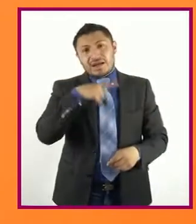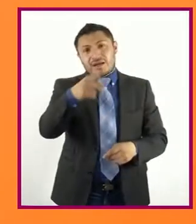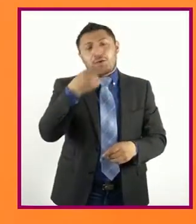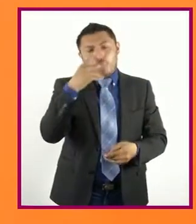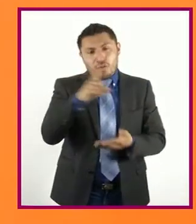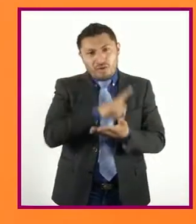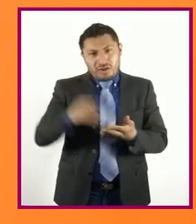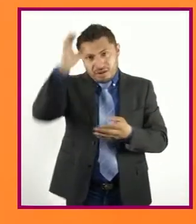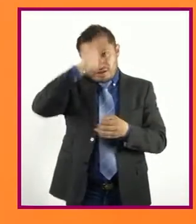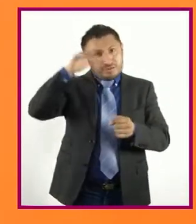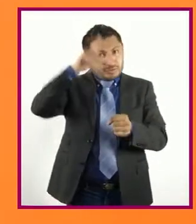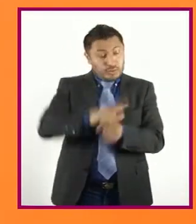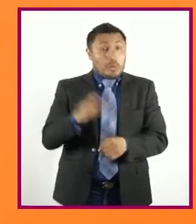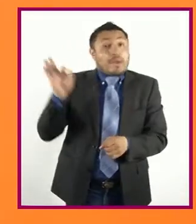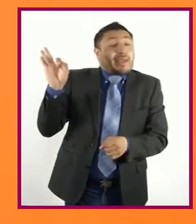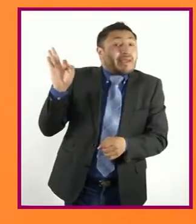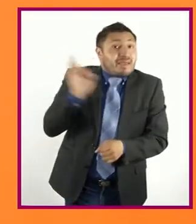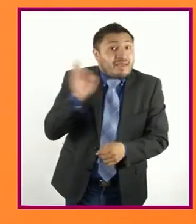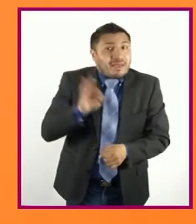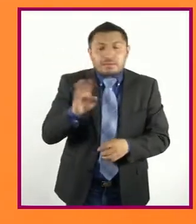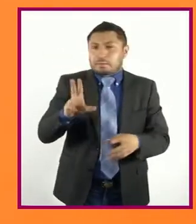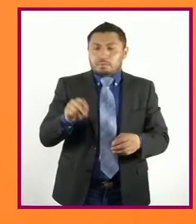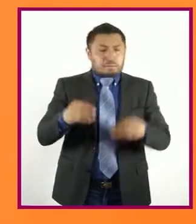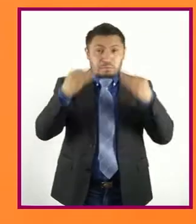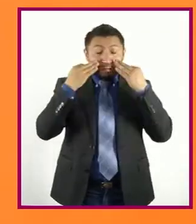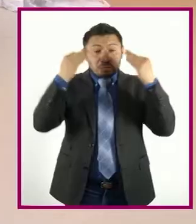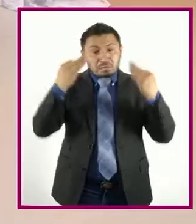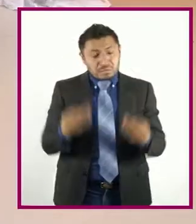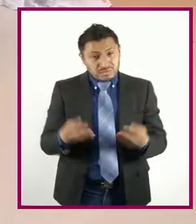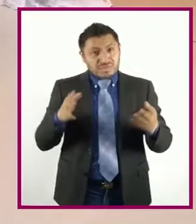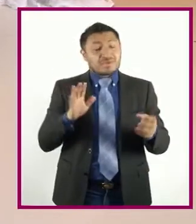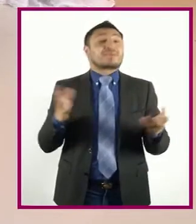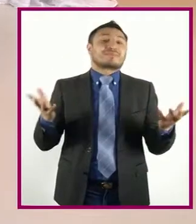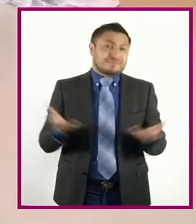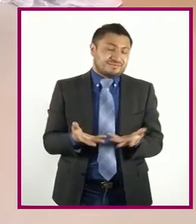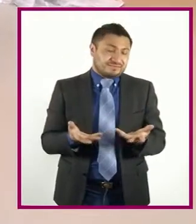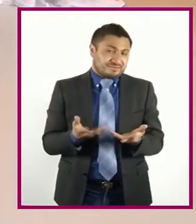derecho A la cultura Quizá Sin darse cuenta De que lo hacen